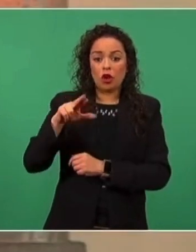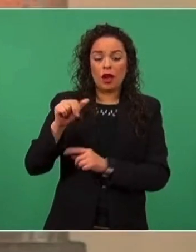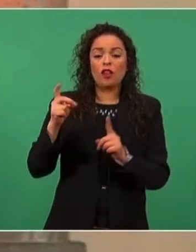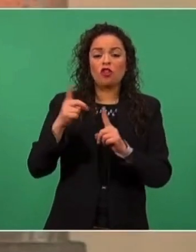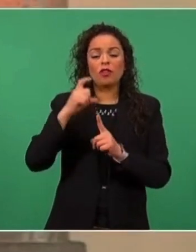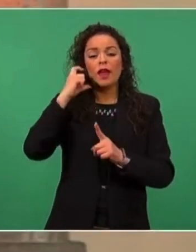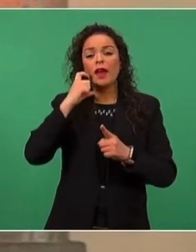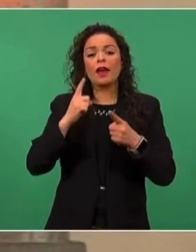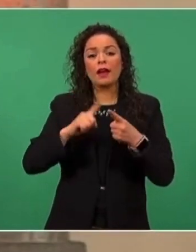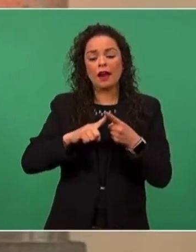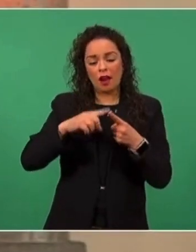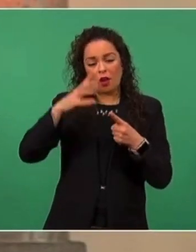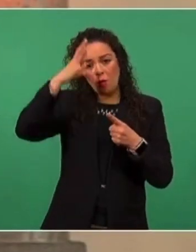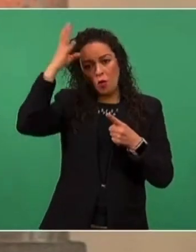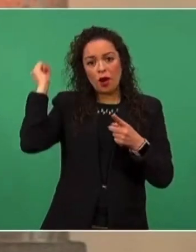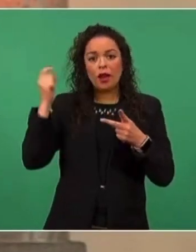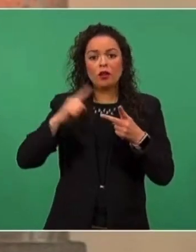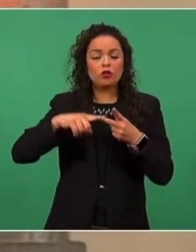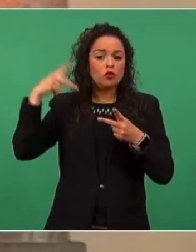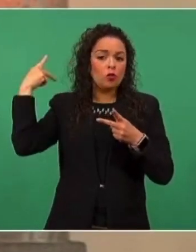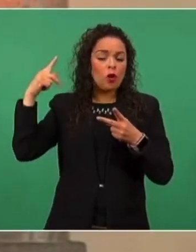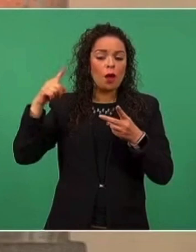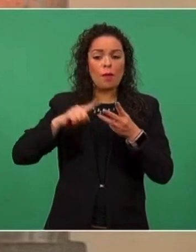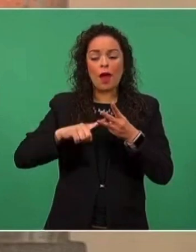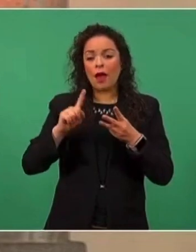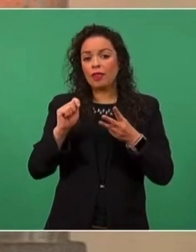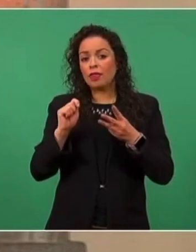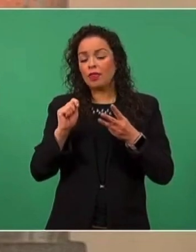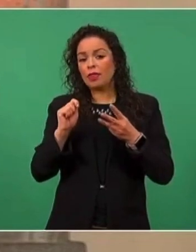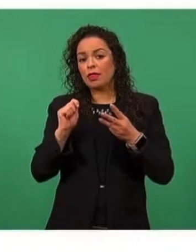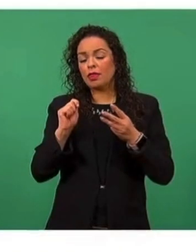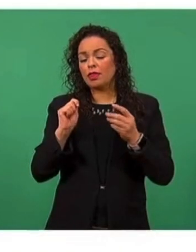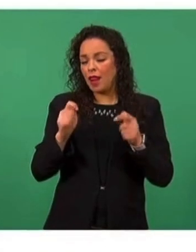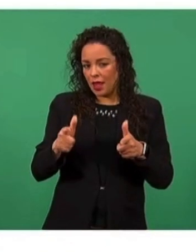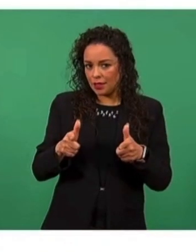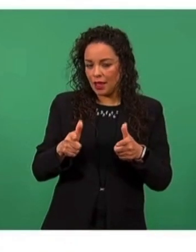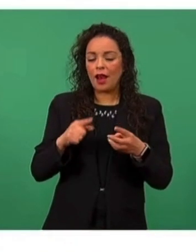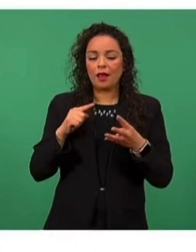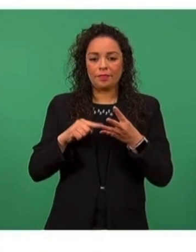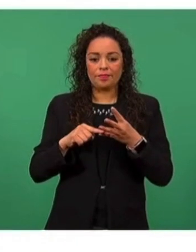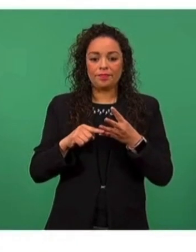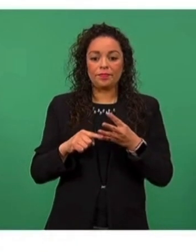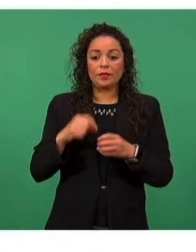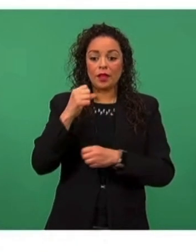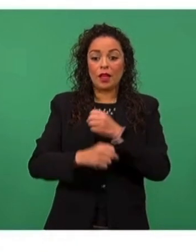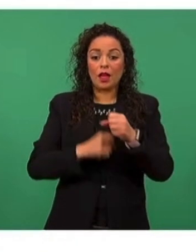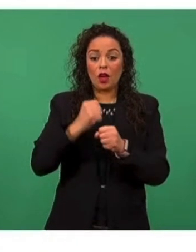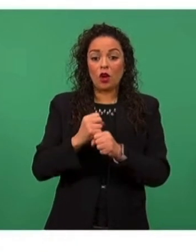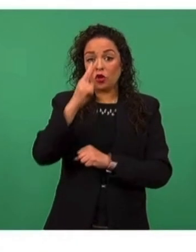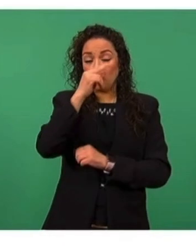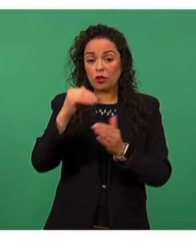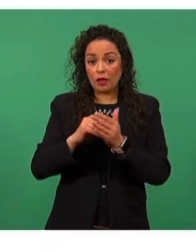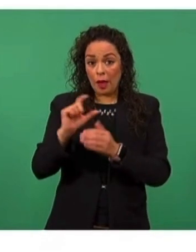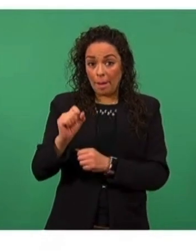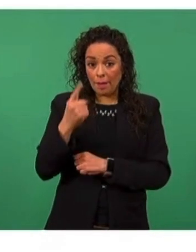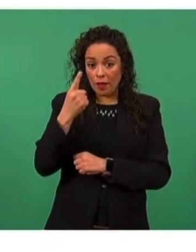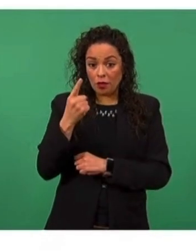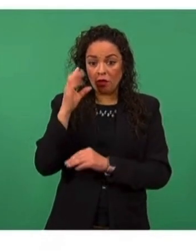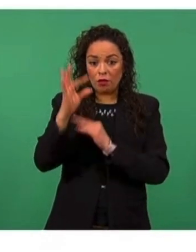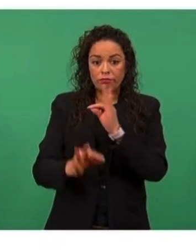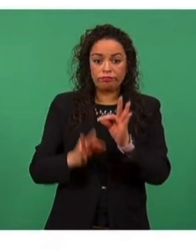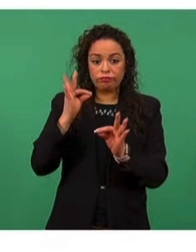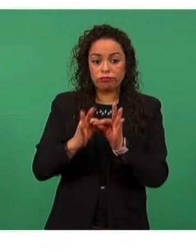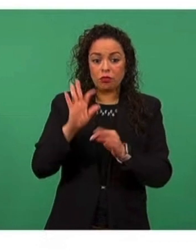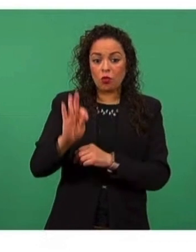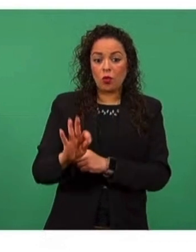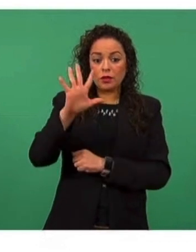Morelos, Puebla y Tlaxcala. En el 2021 ya entregamos el 45 por ciento de la